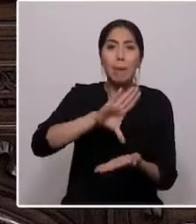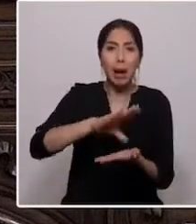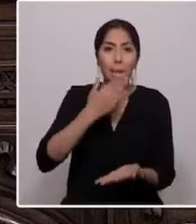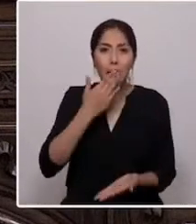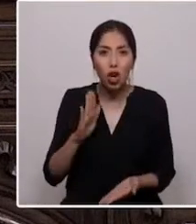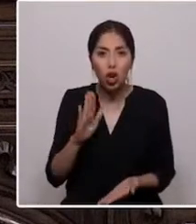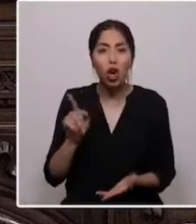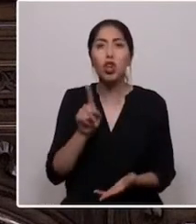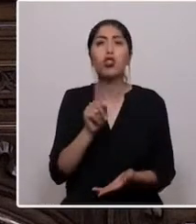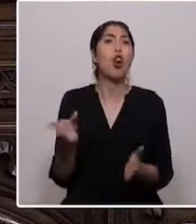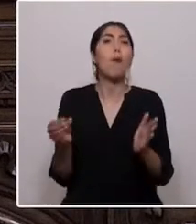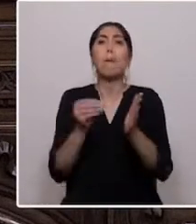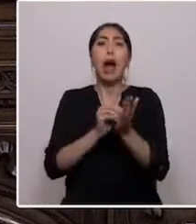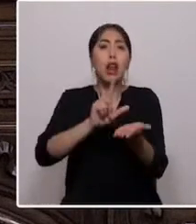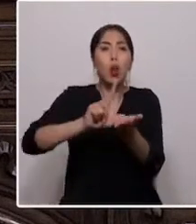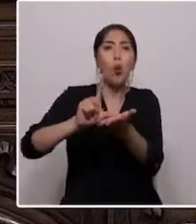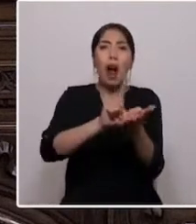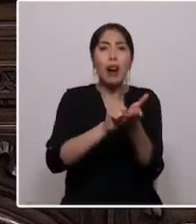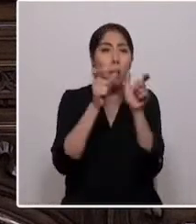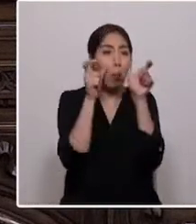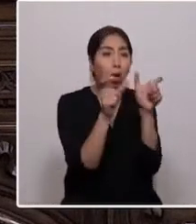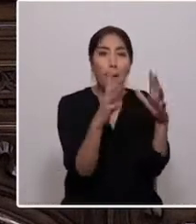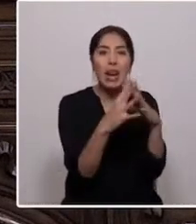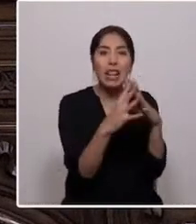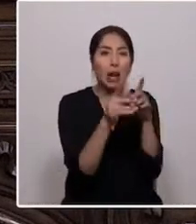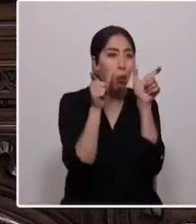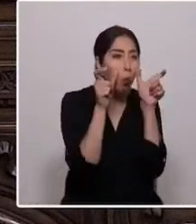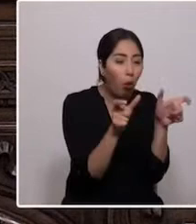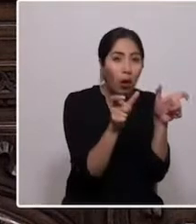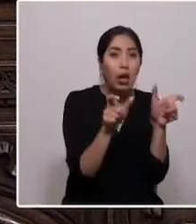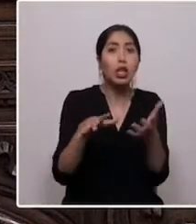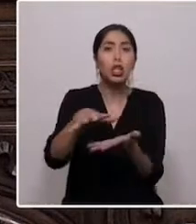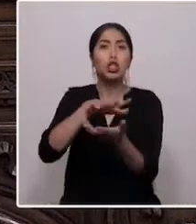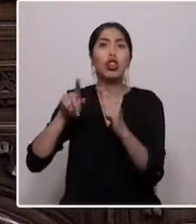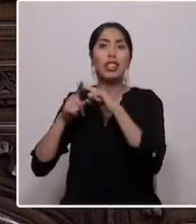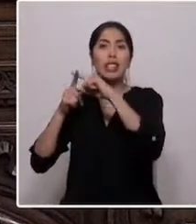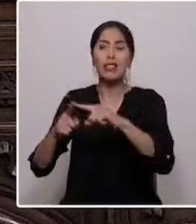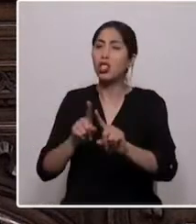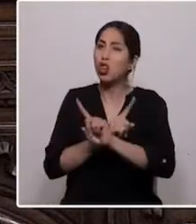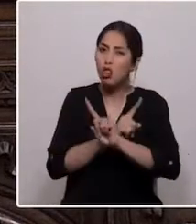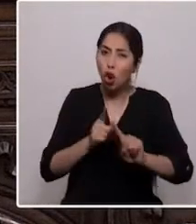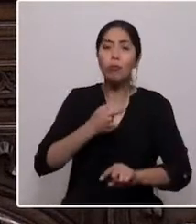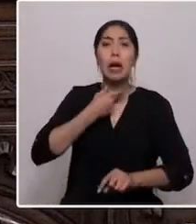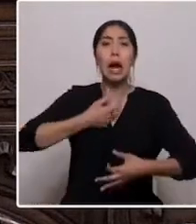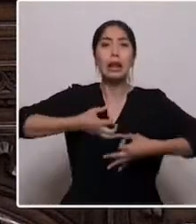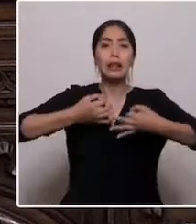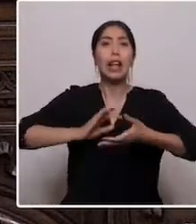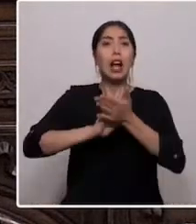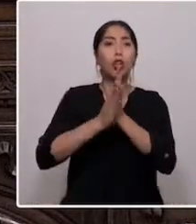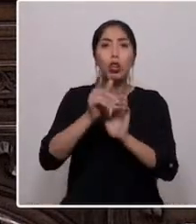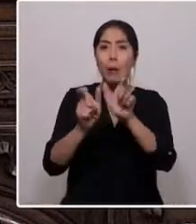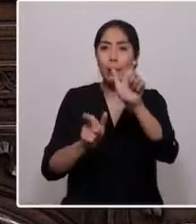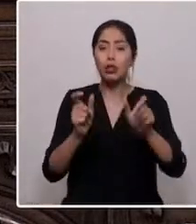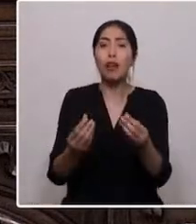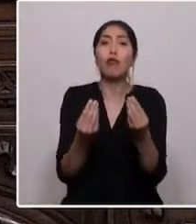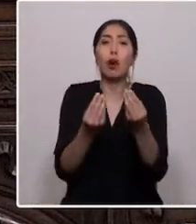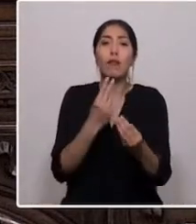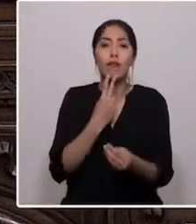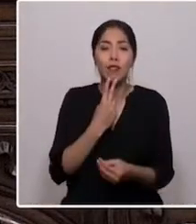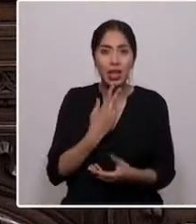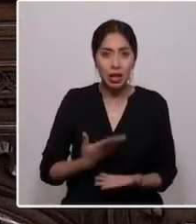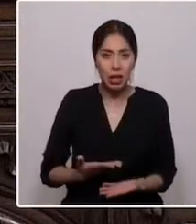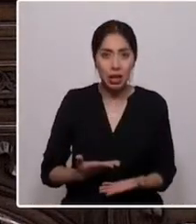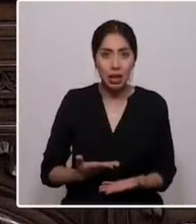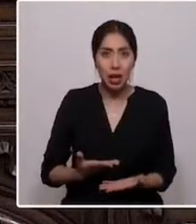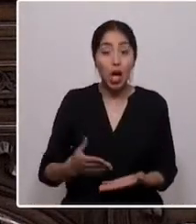militarizados ni zonas de sacrificio, para garantizar a todas y a todos el buen vivir. A los pueblos